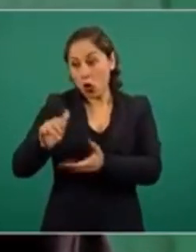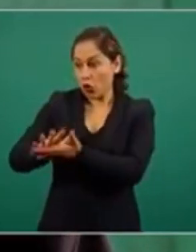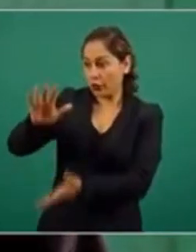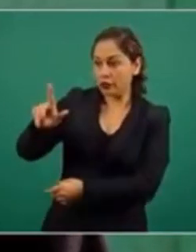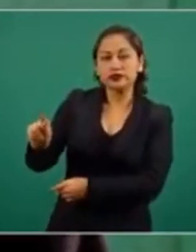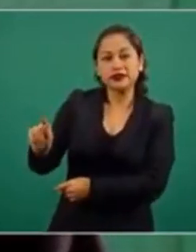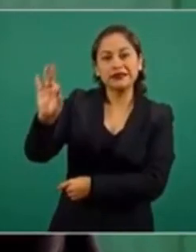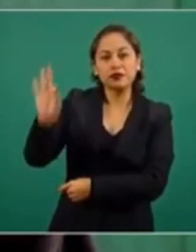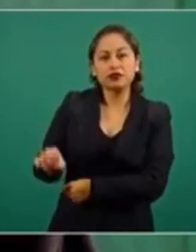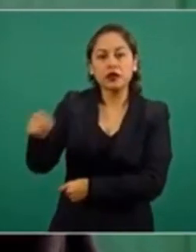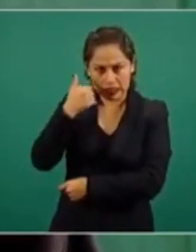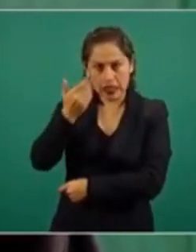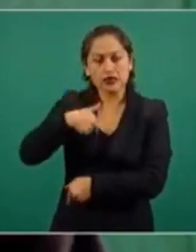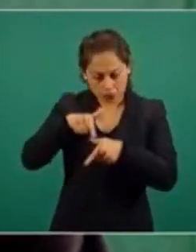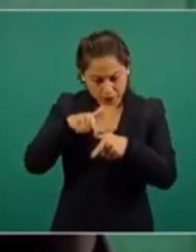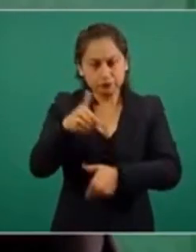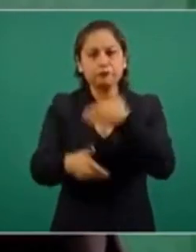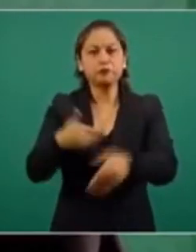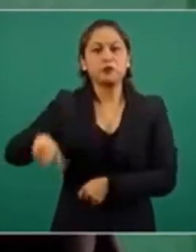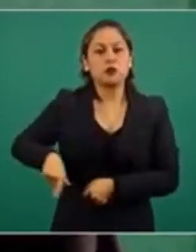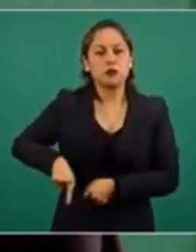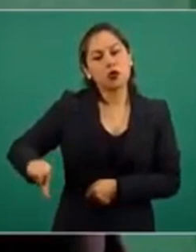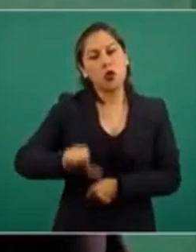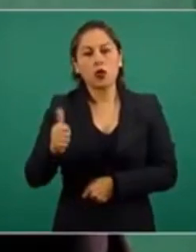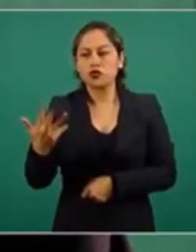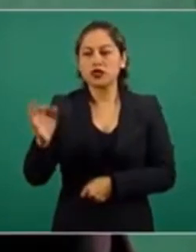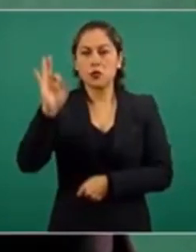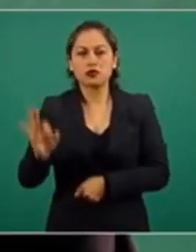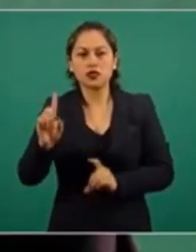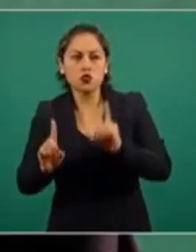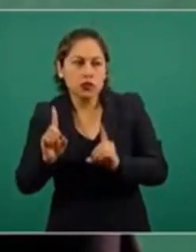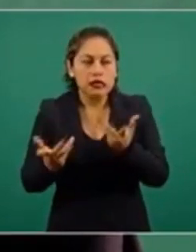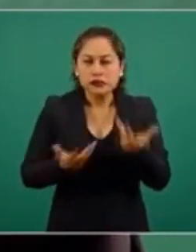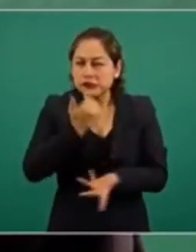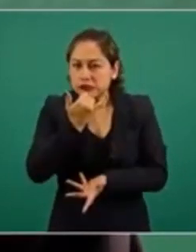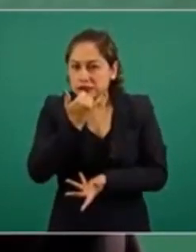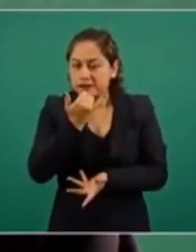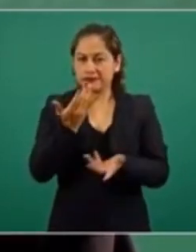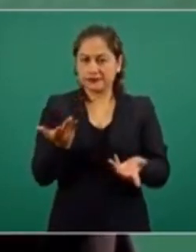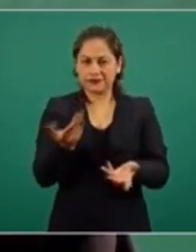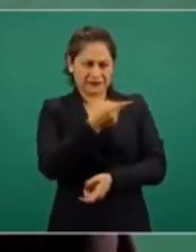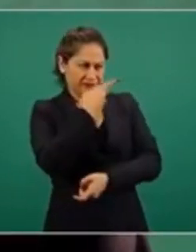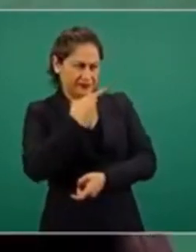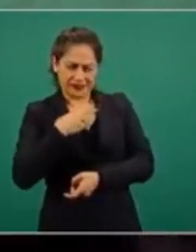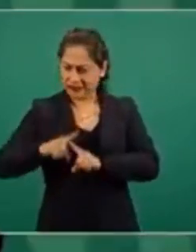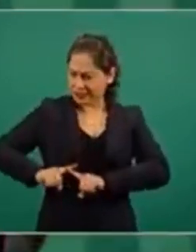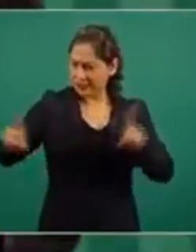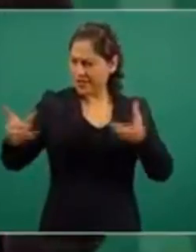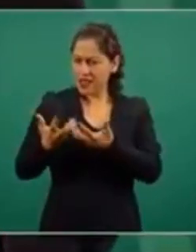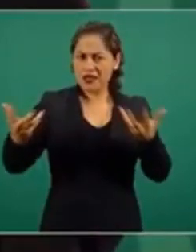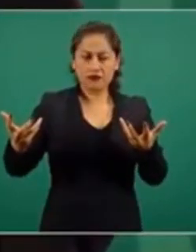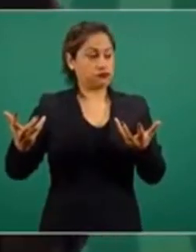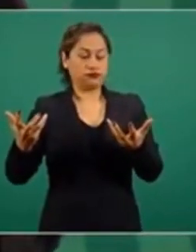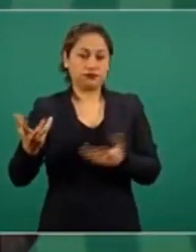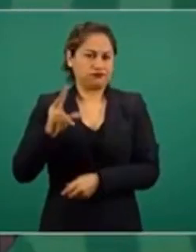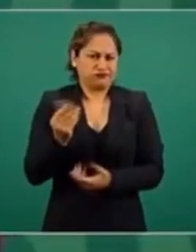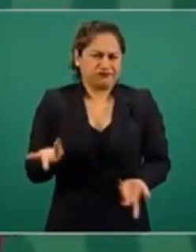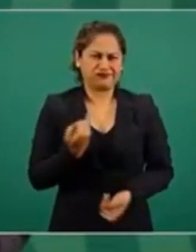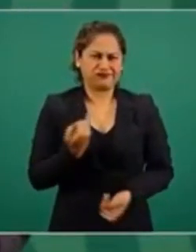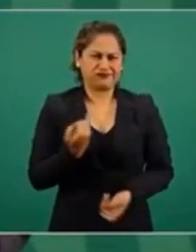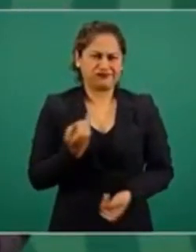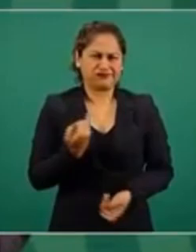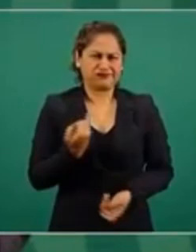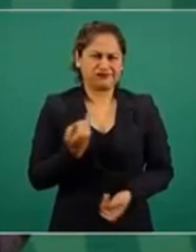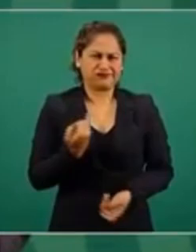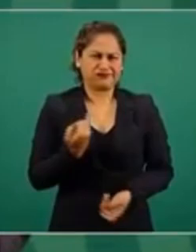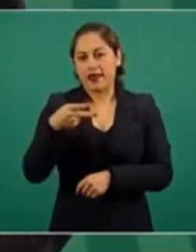quieren que yo continúe y 5% no han decidido. Entonces, ¿cuál por la visión? Claro, si hablamos